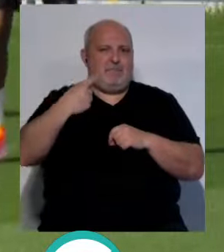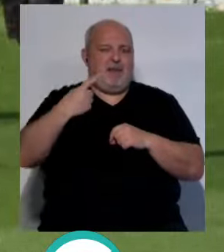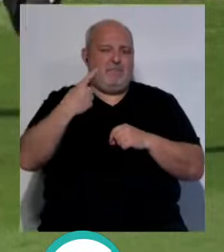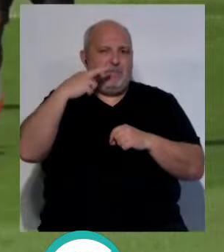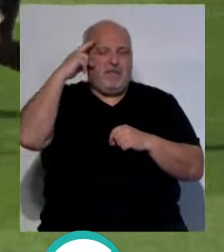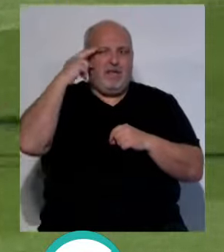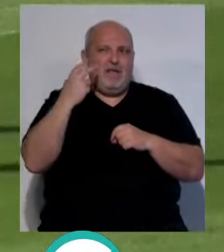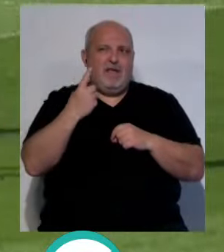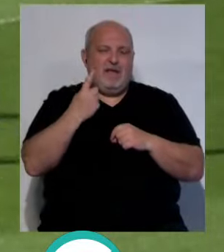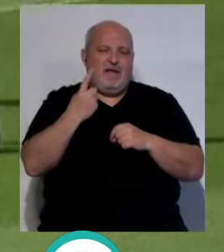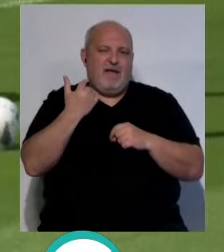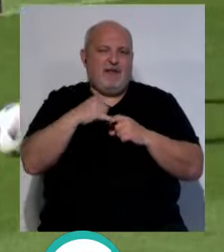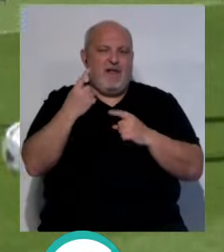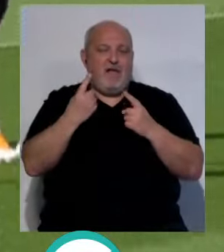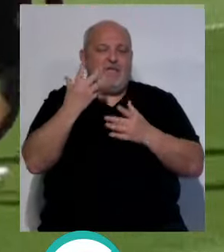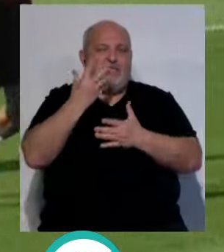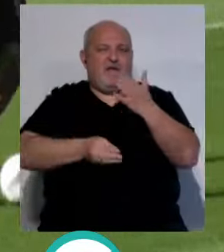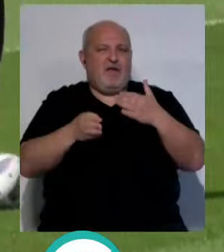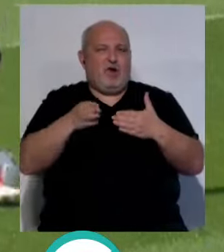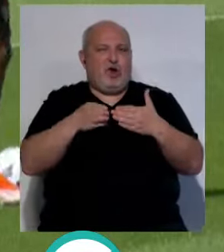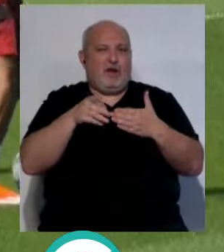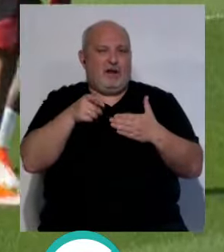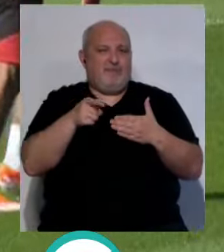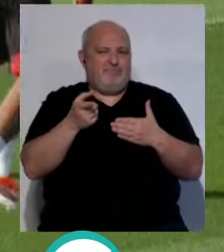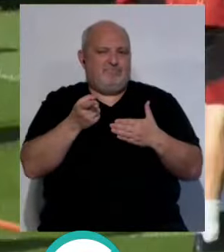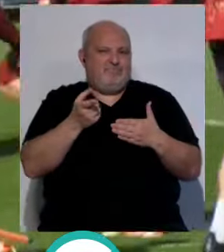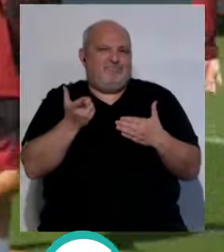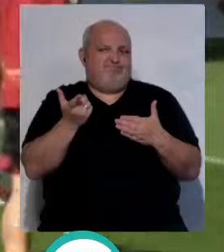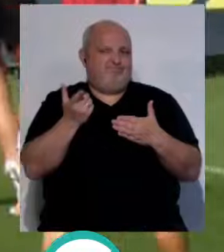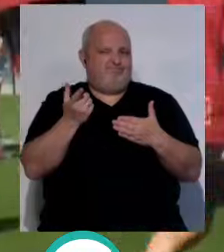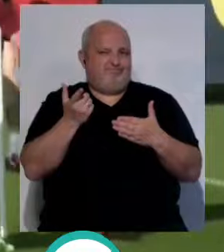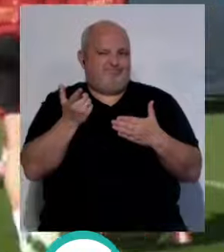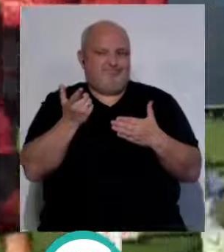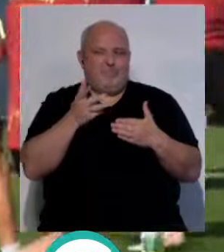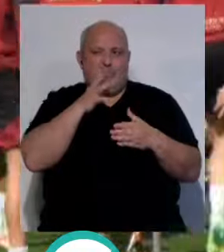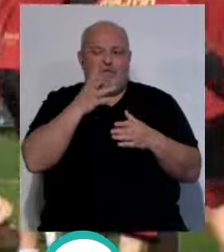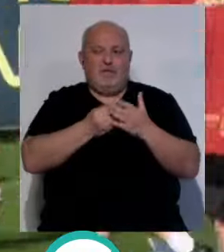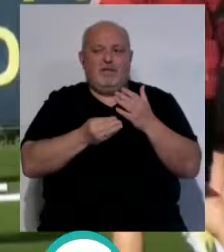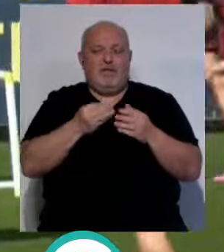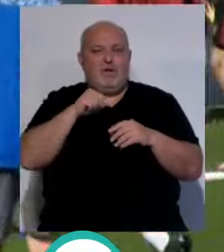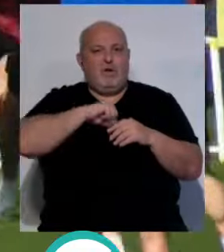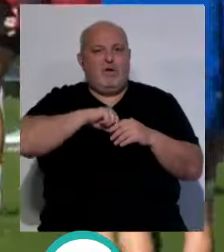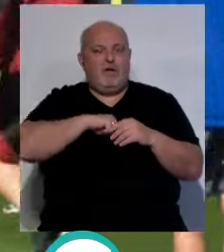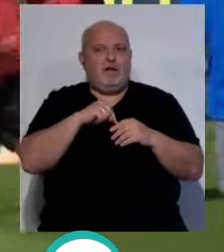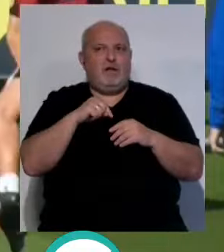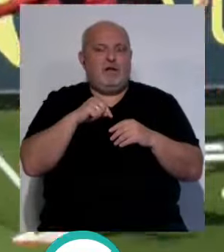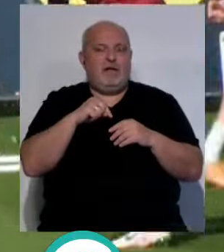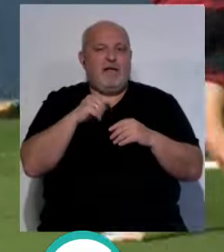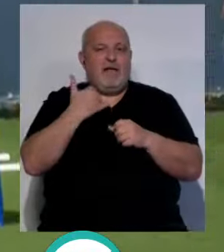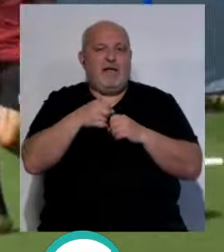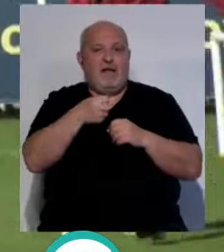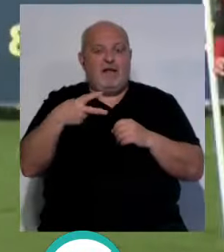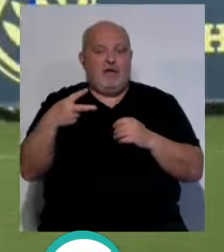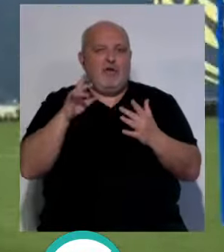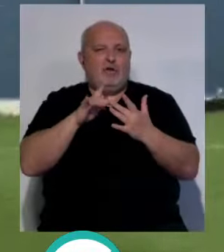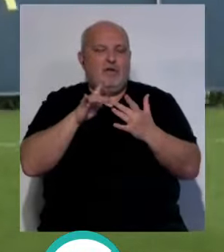nos costó caro, porque si se hubiera hecho, que ahí le doy la razón volver a repetirte en el entrado del Cádiz, si se hubiera hecho con un poquito de mala uva, al haber un